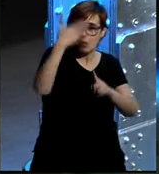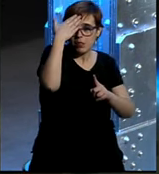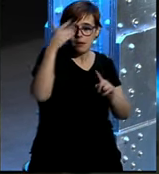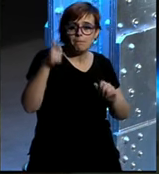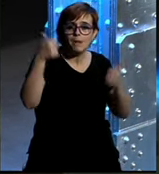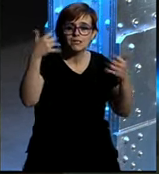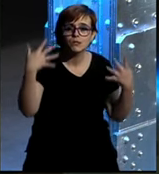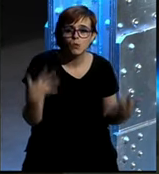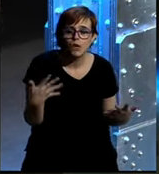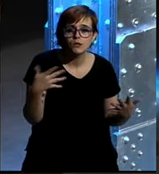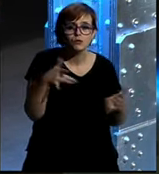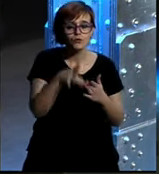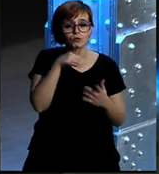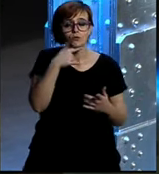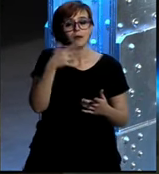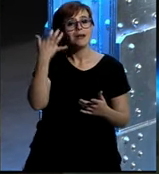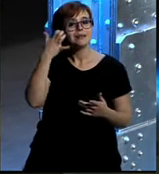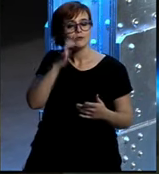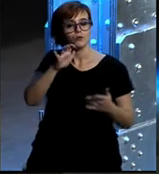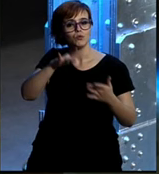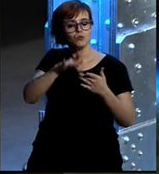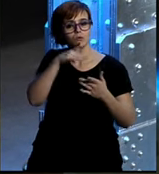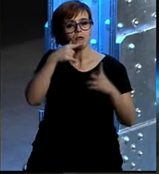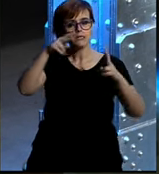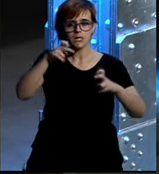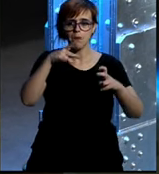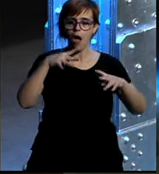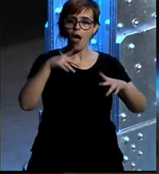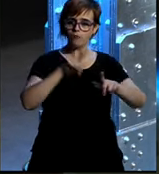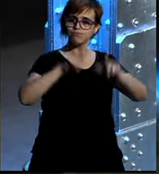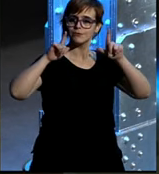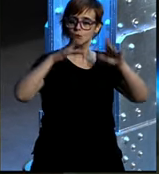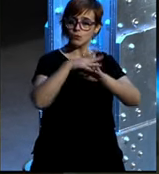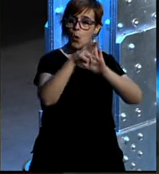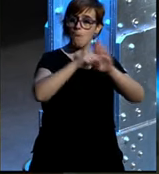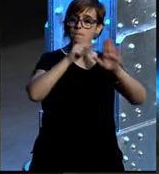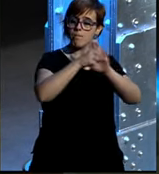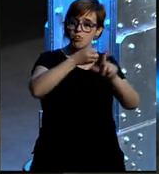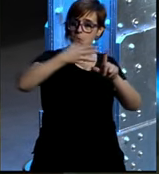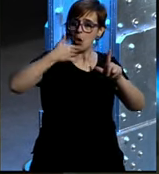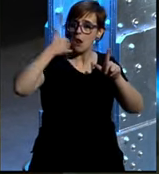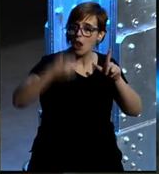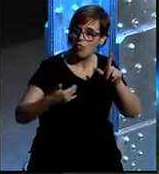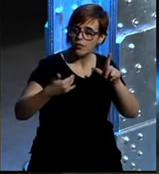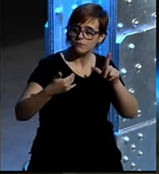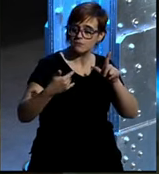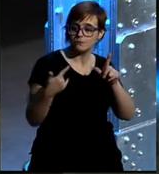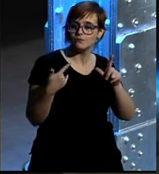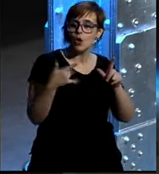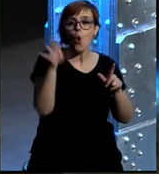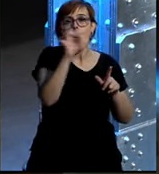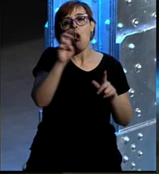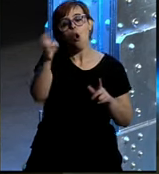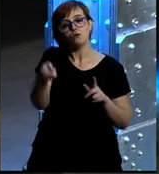puede ser ser el más escalado y montar una buena presentación personal en un videoblog por ejemplo otras que siguen los